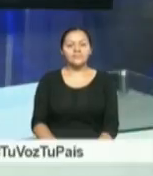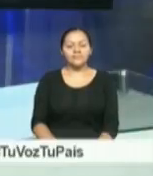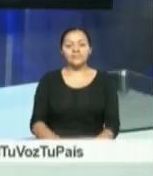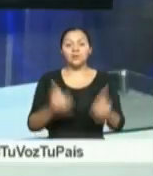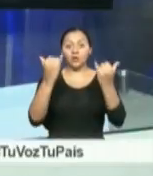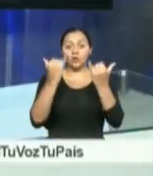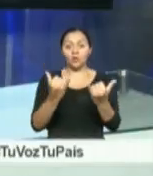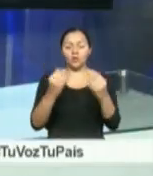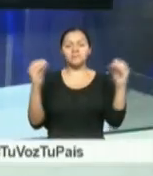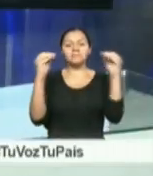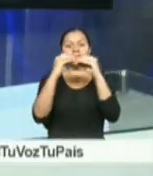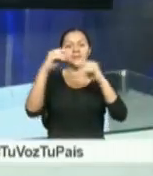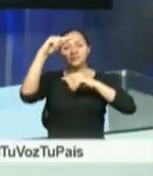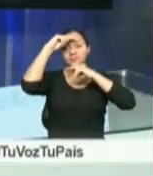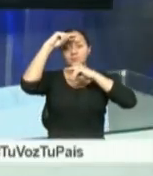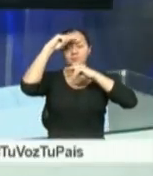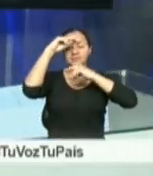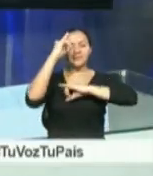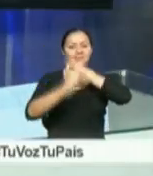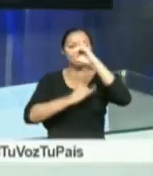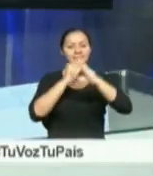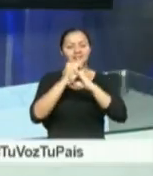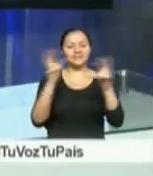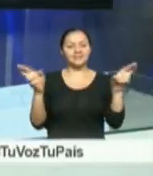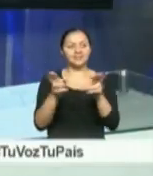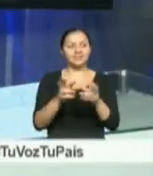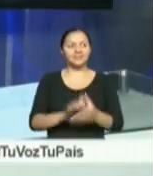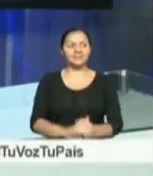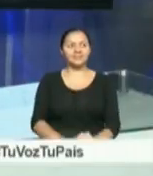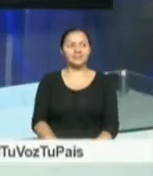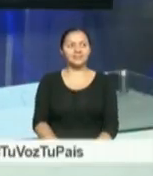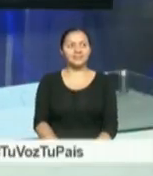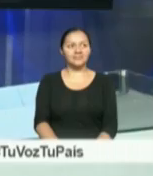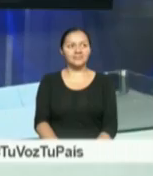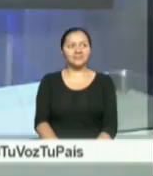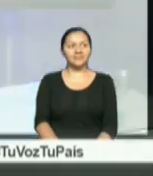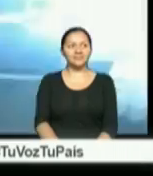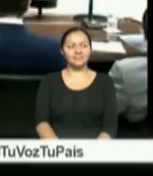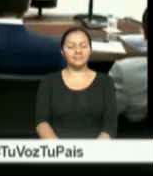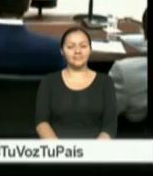Ahora los invitamos a conocer lo que pasa en el mundo en el siguiente resumen internacional.